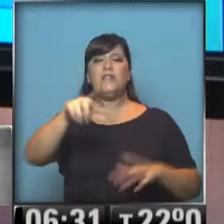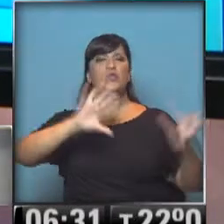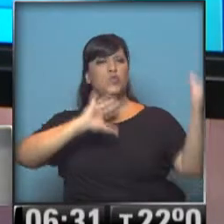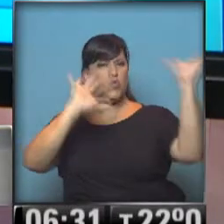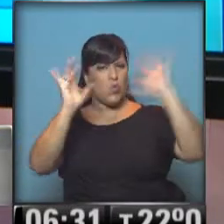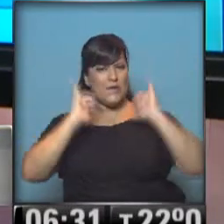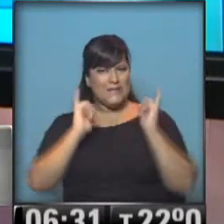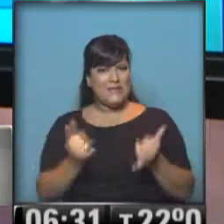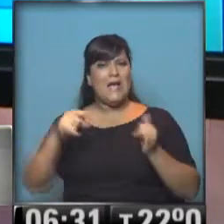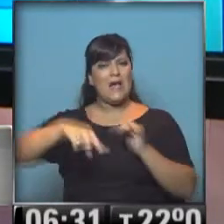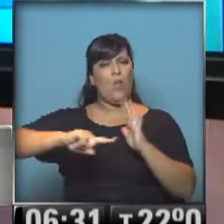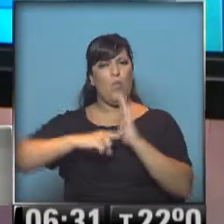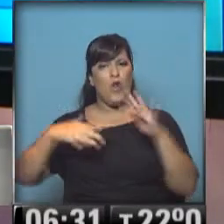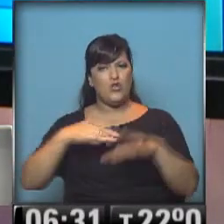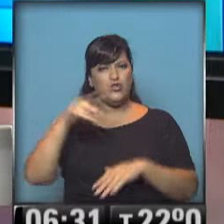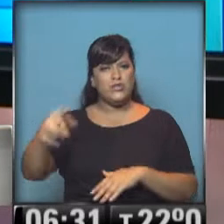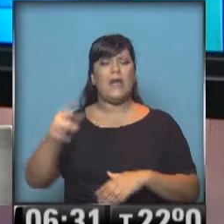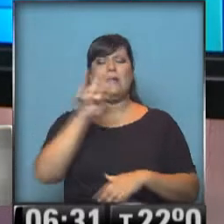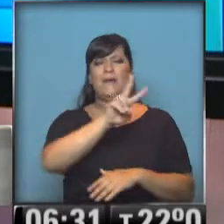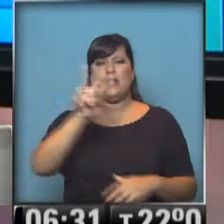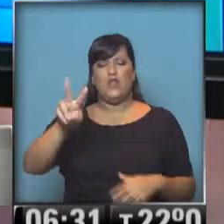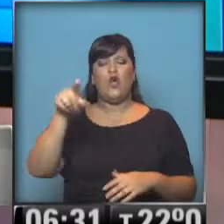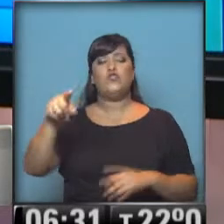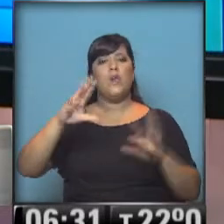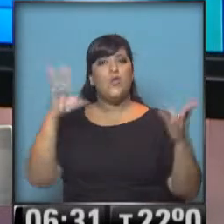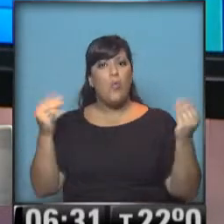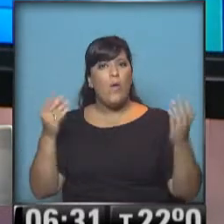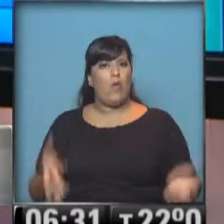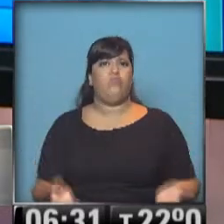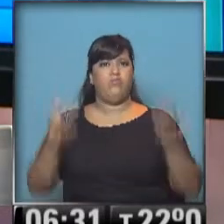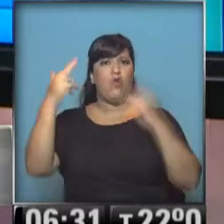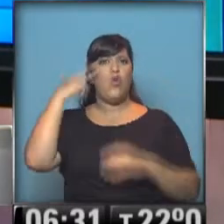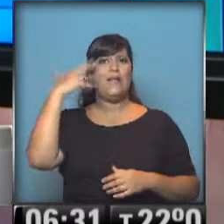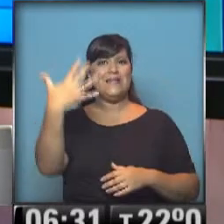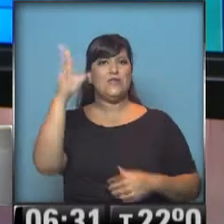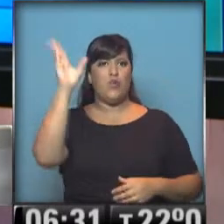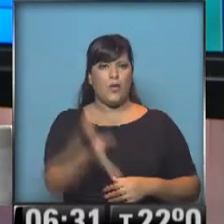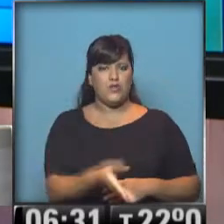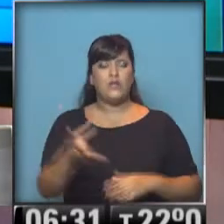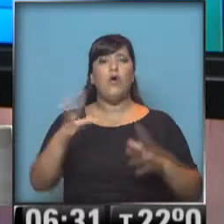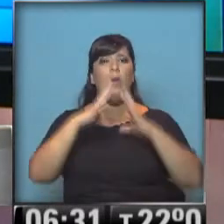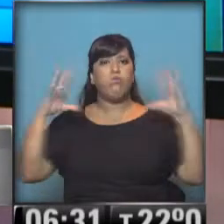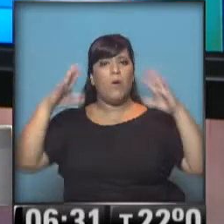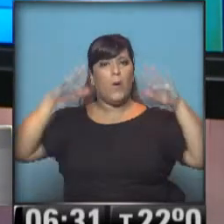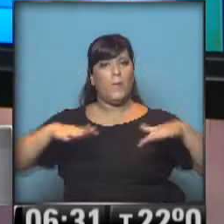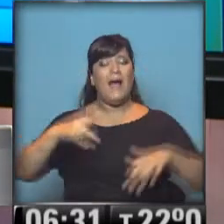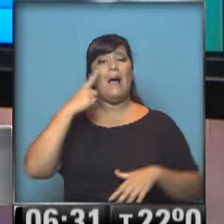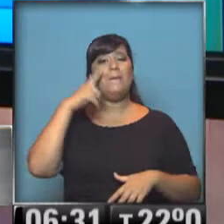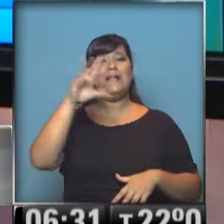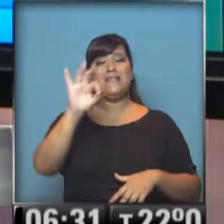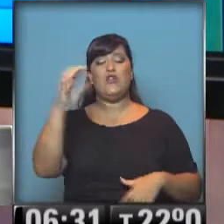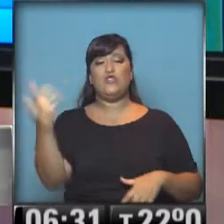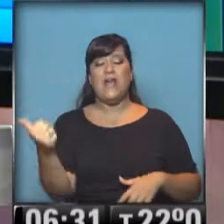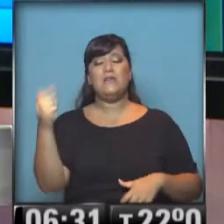nubosidad sobre la ciudad de Buenos Aires con 22 grados de temperatura y la humedad muy elevada, 95%. La presión sigue siendo baja, 1.6.5